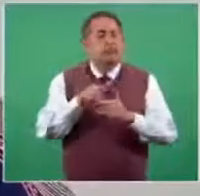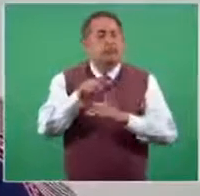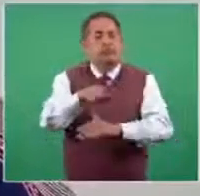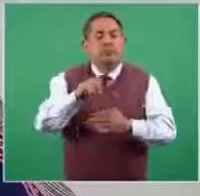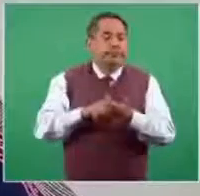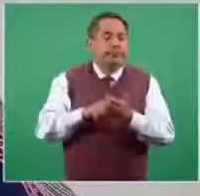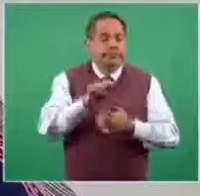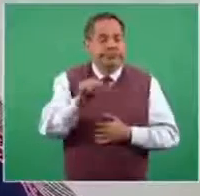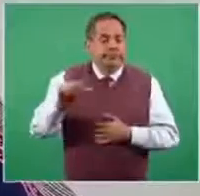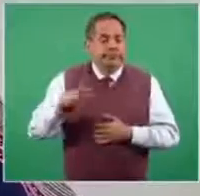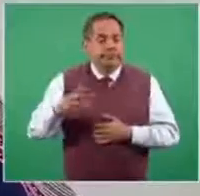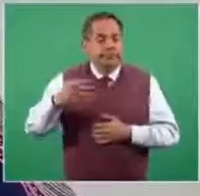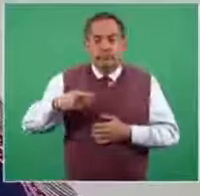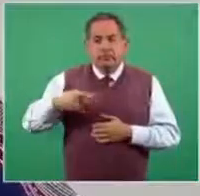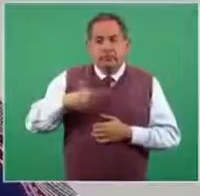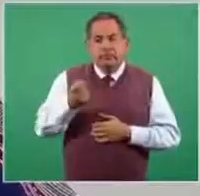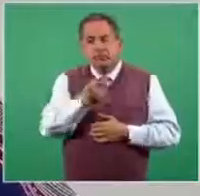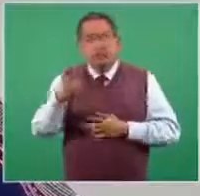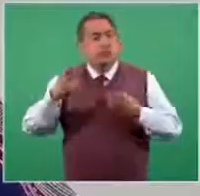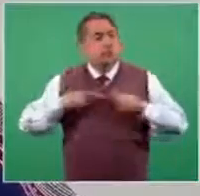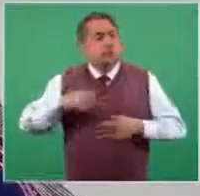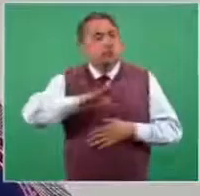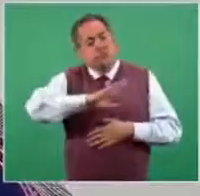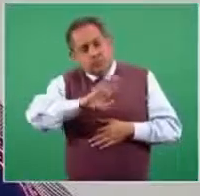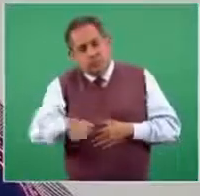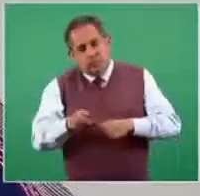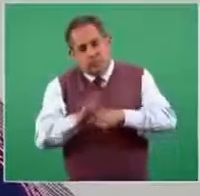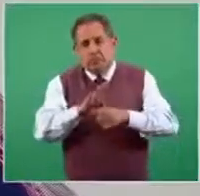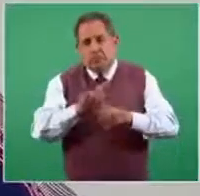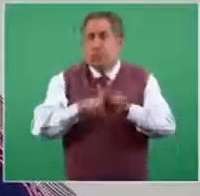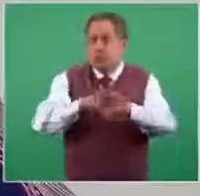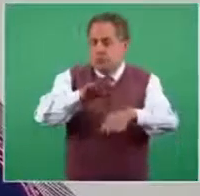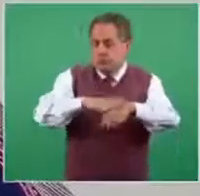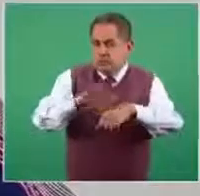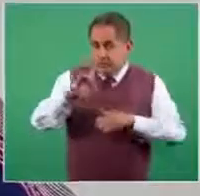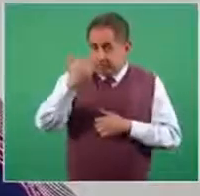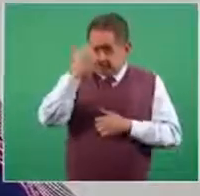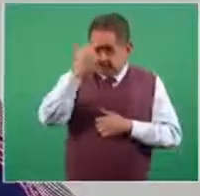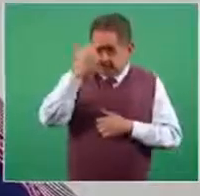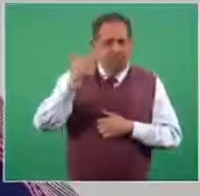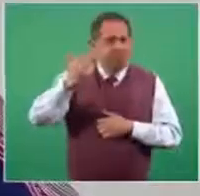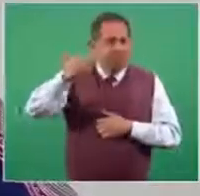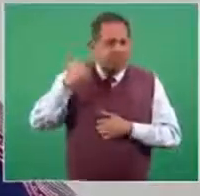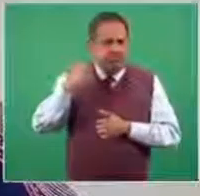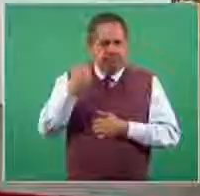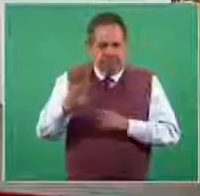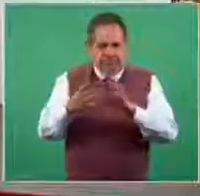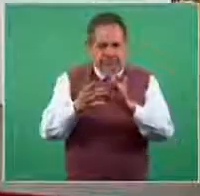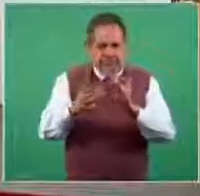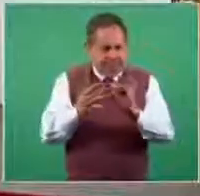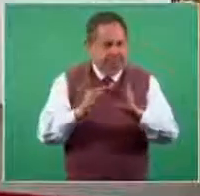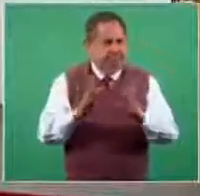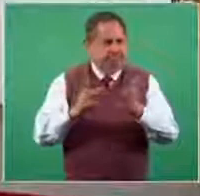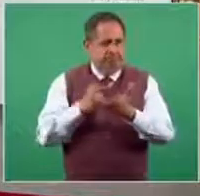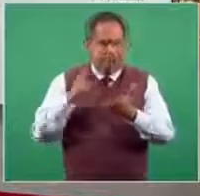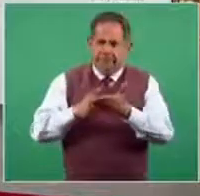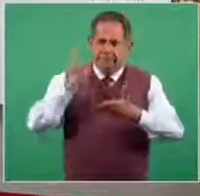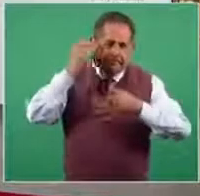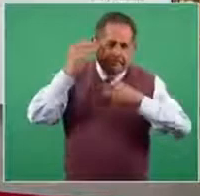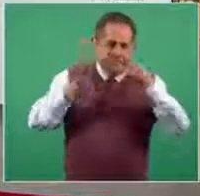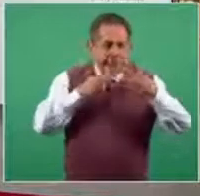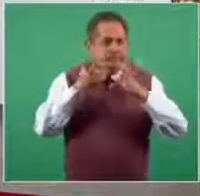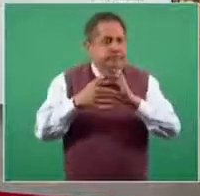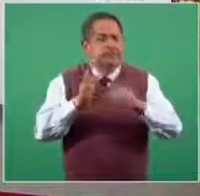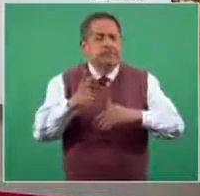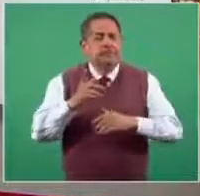relación a las causas de defunción por COVID, recordemos que existen, y como se ha explicado en diferentes conferencias,